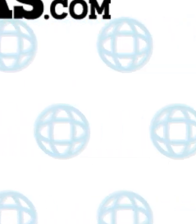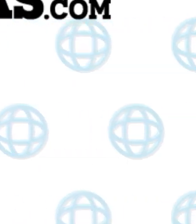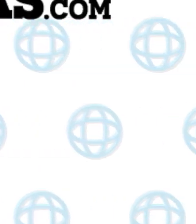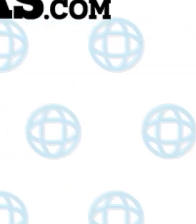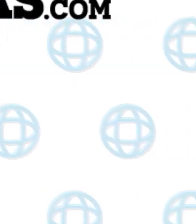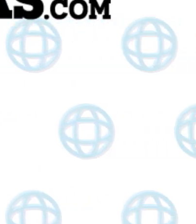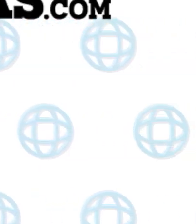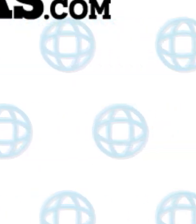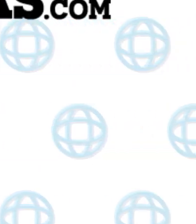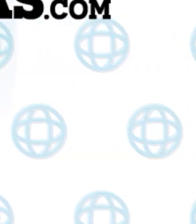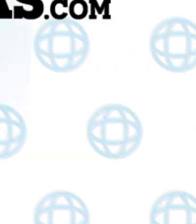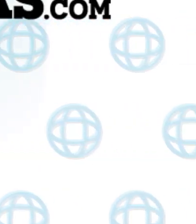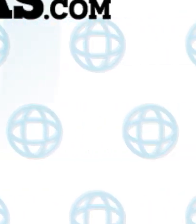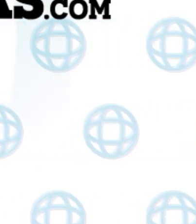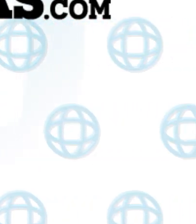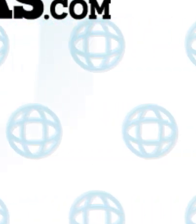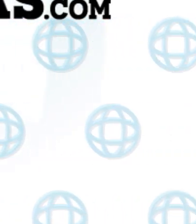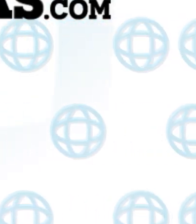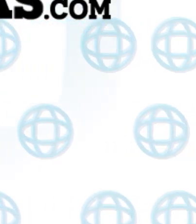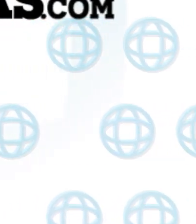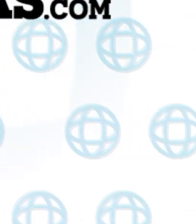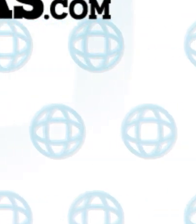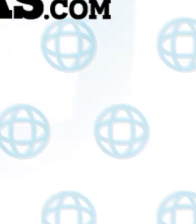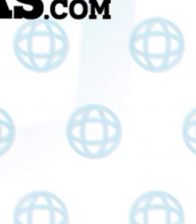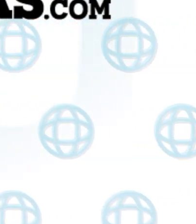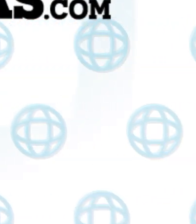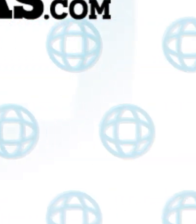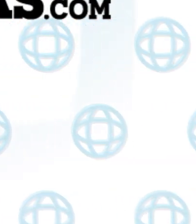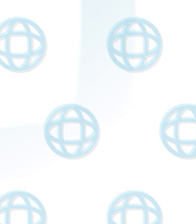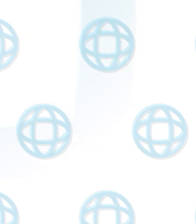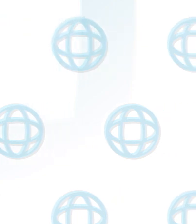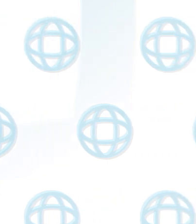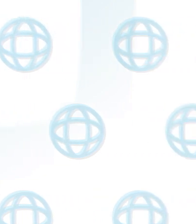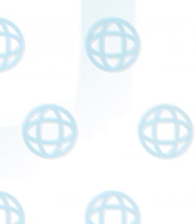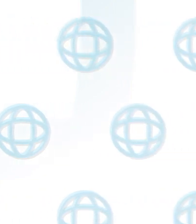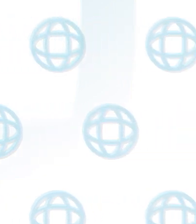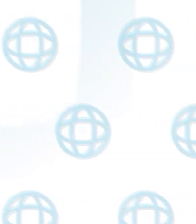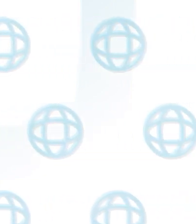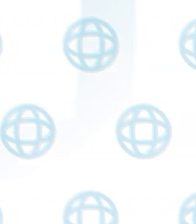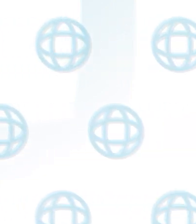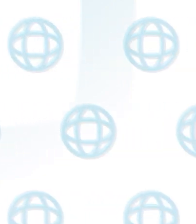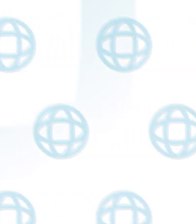Déjanos tus comentarios, suscríbete a nuestro canal y activa las notificaciones.